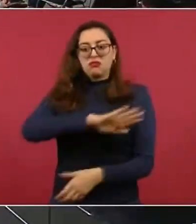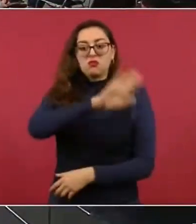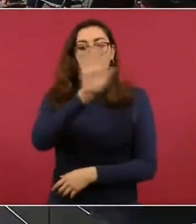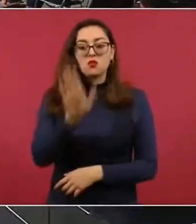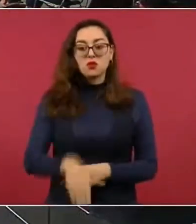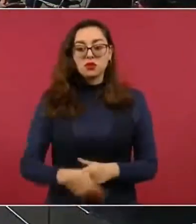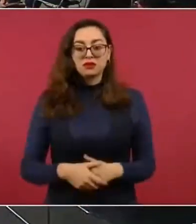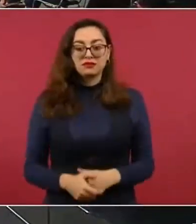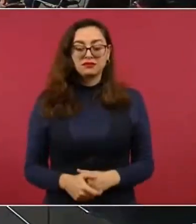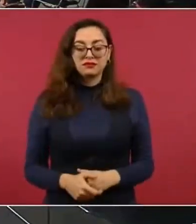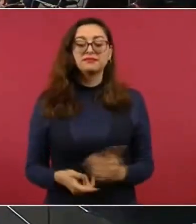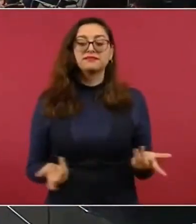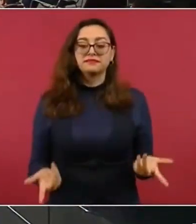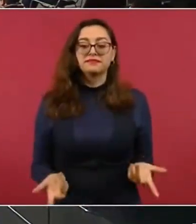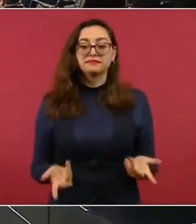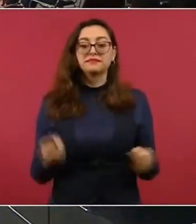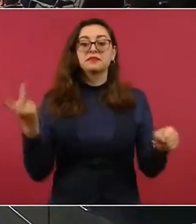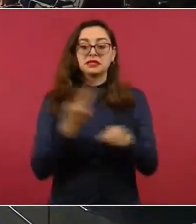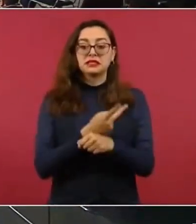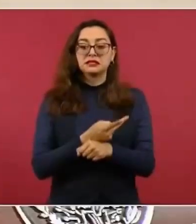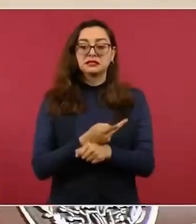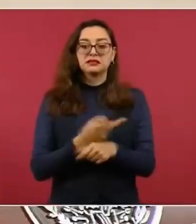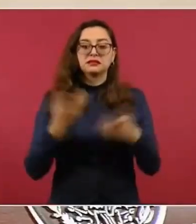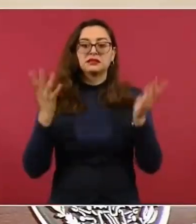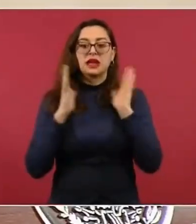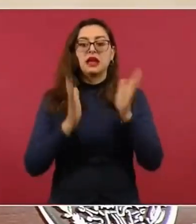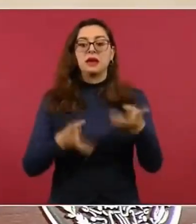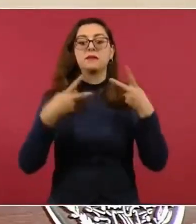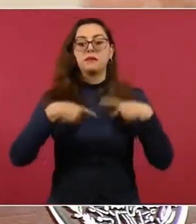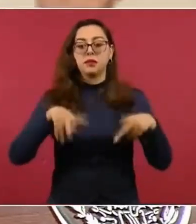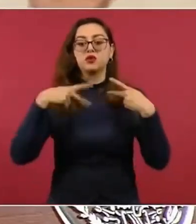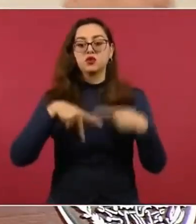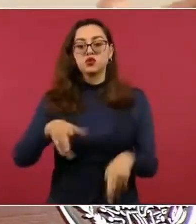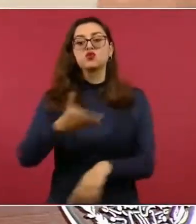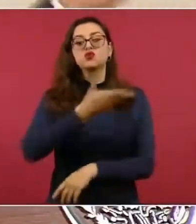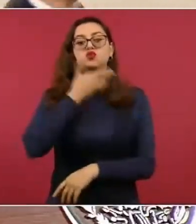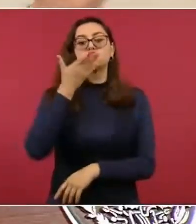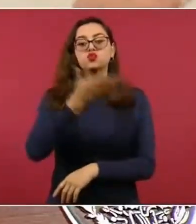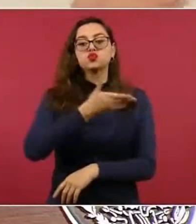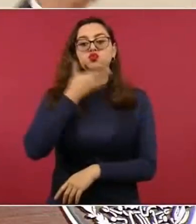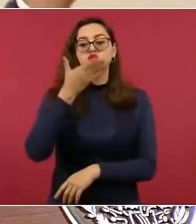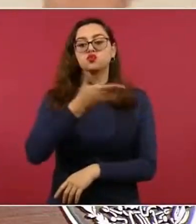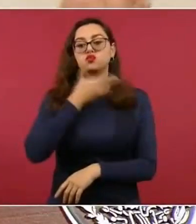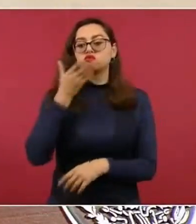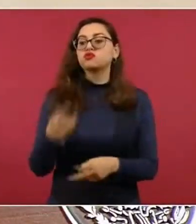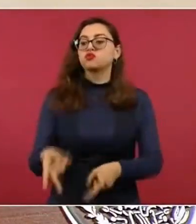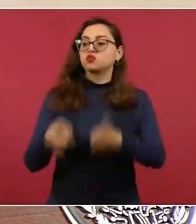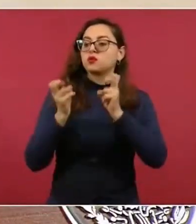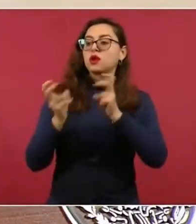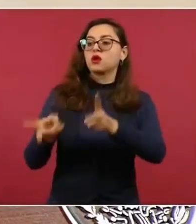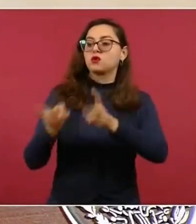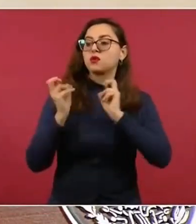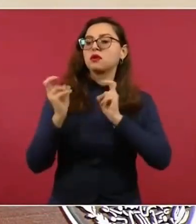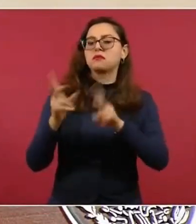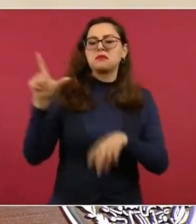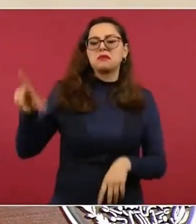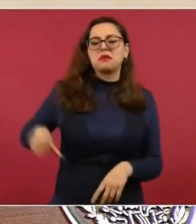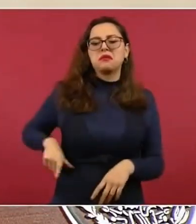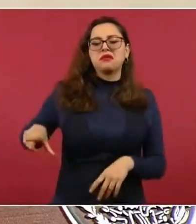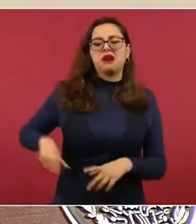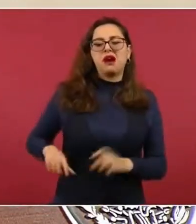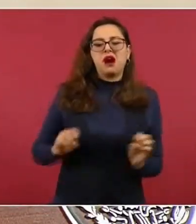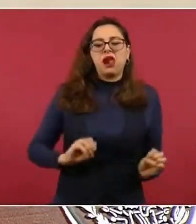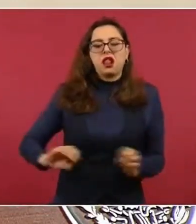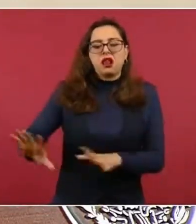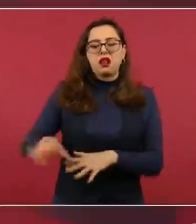como una costumbre, como lo dejaron crecer durante mucho tiempo, ya